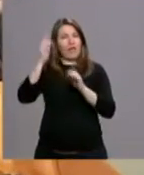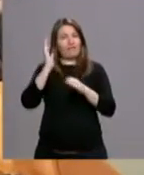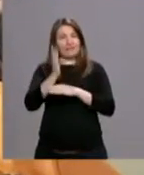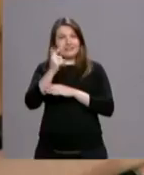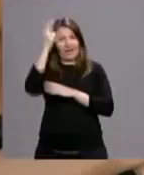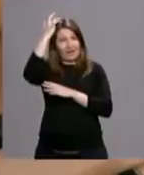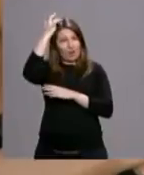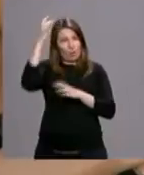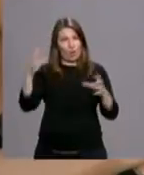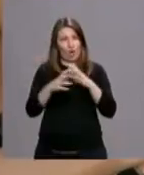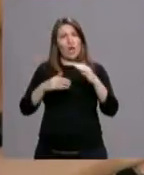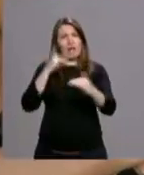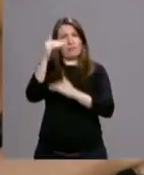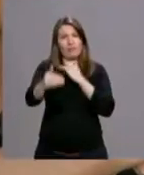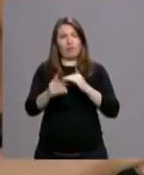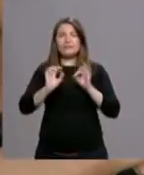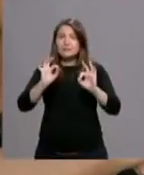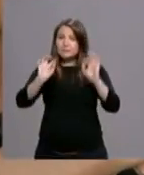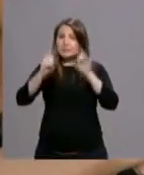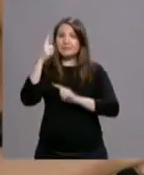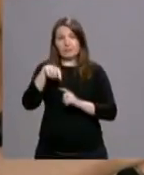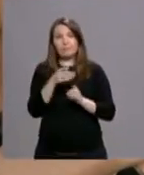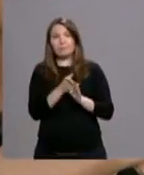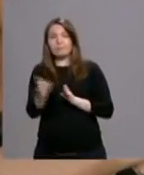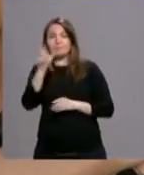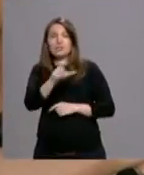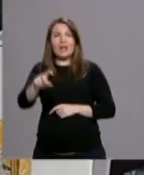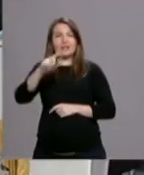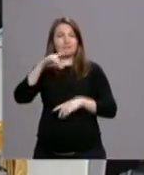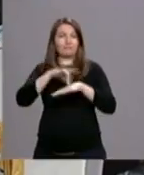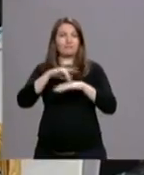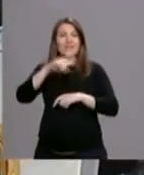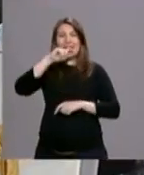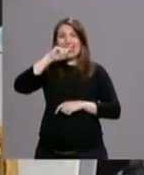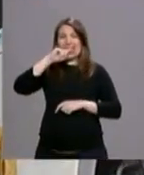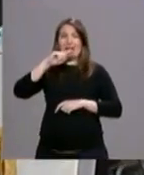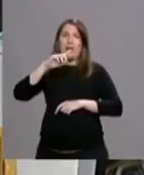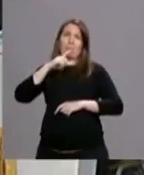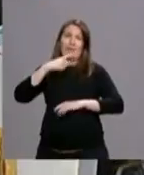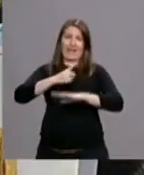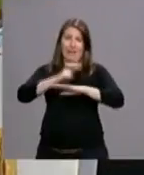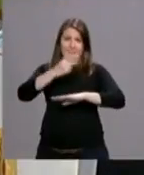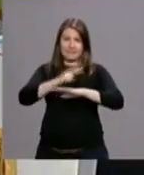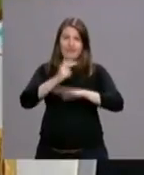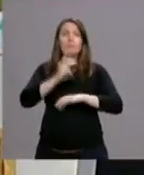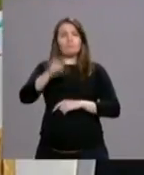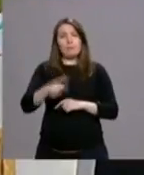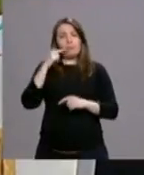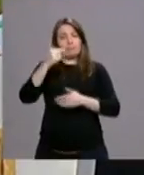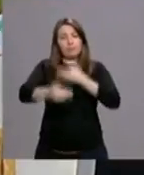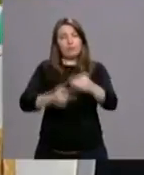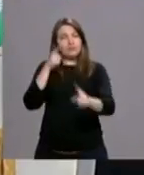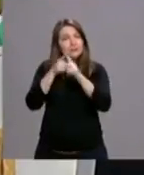y de modo especial, epilépticos. De la misma manera, prestan atención sanitaria y social a personas con procesos relacionados con la